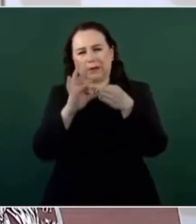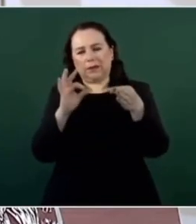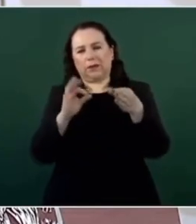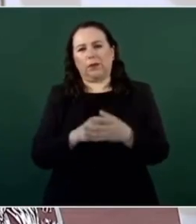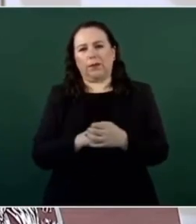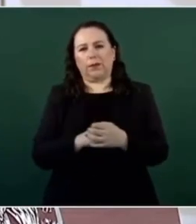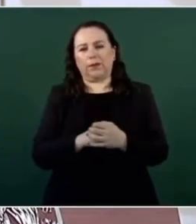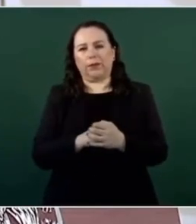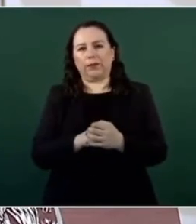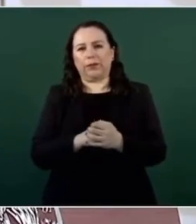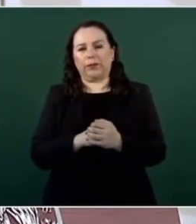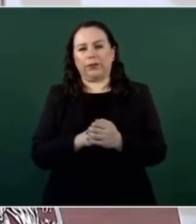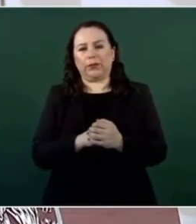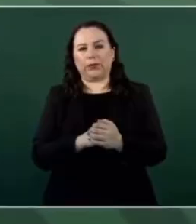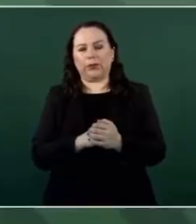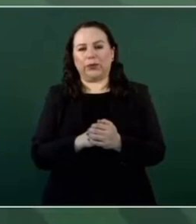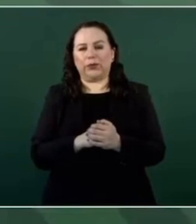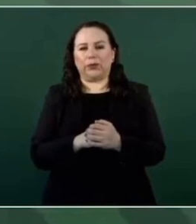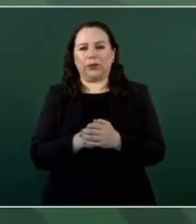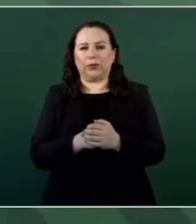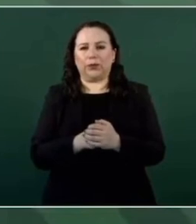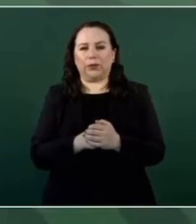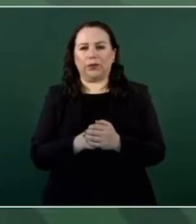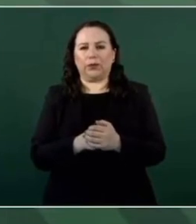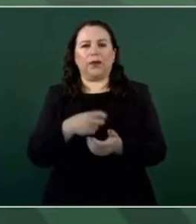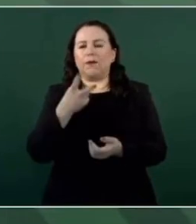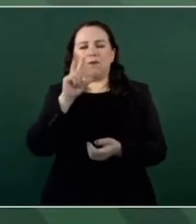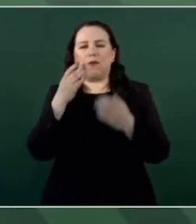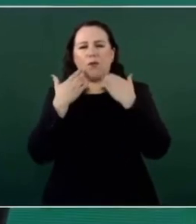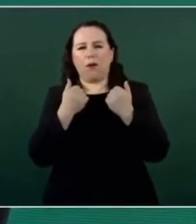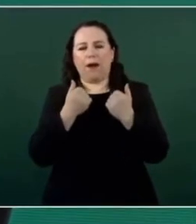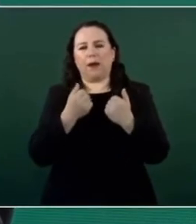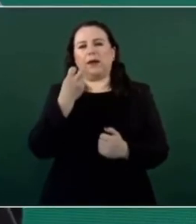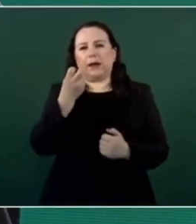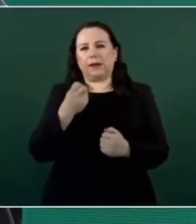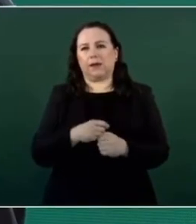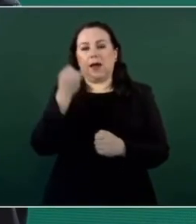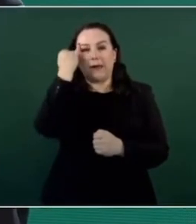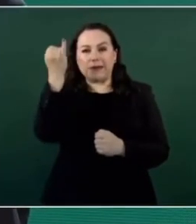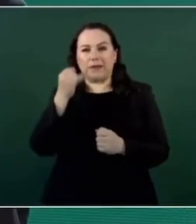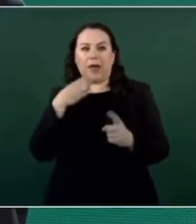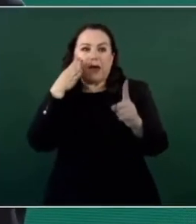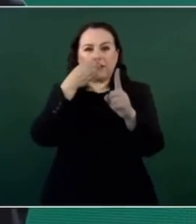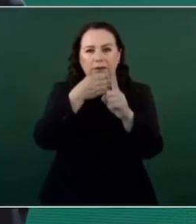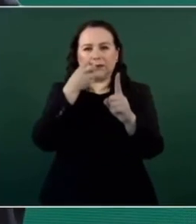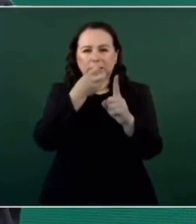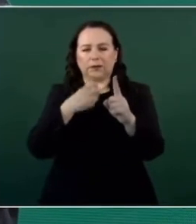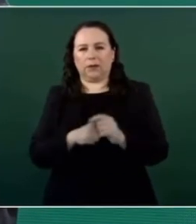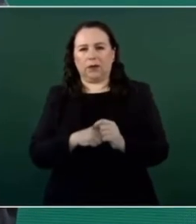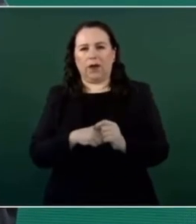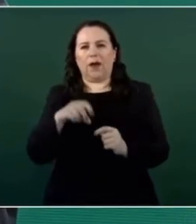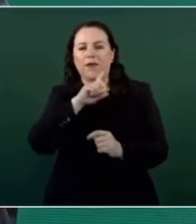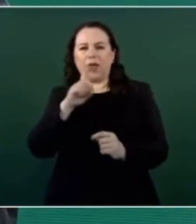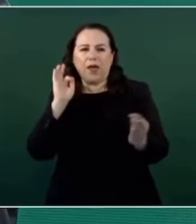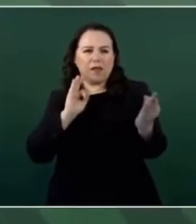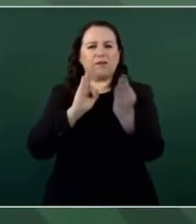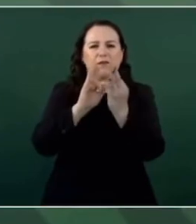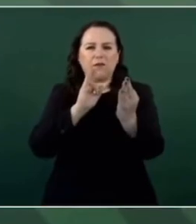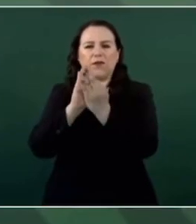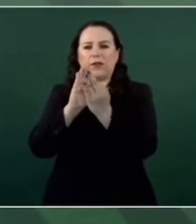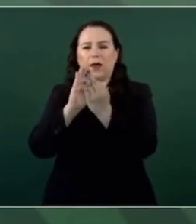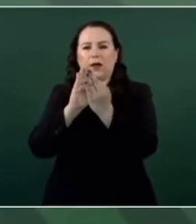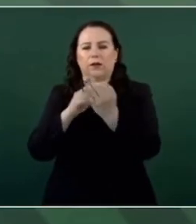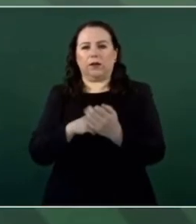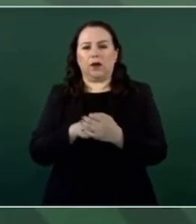esa idea, ese propósito de querer enfrentar el problema de la